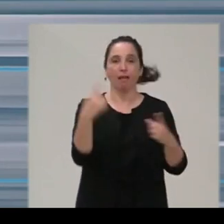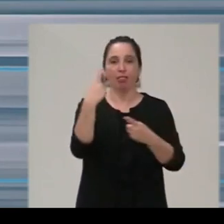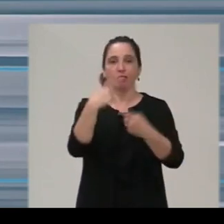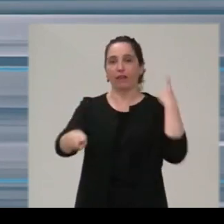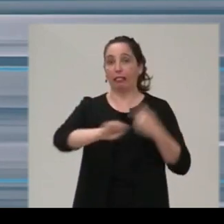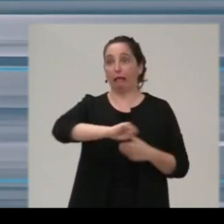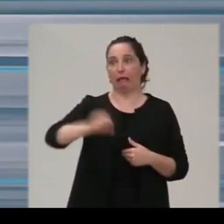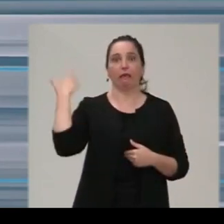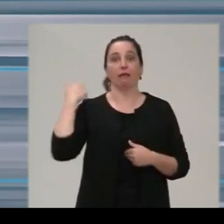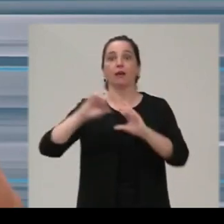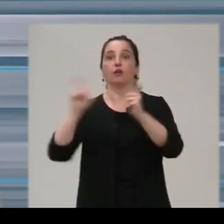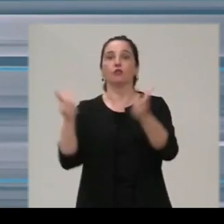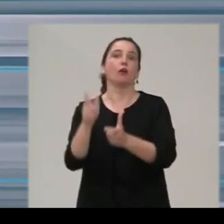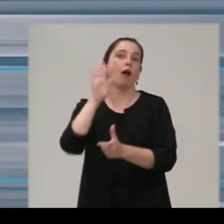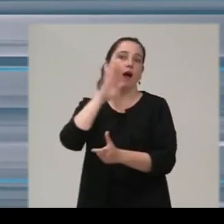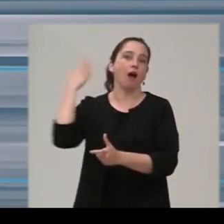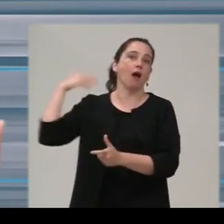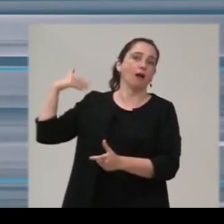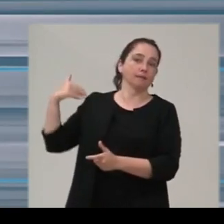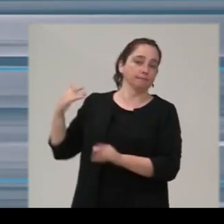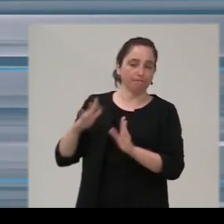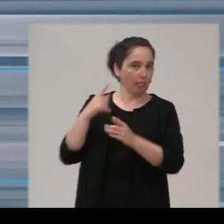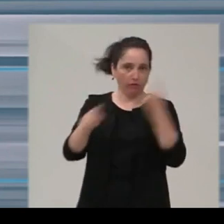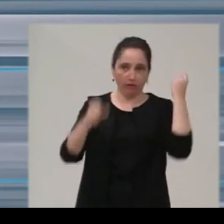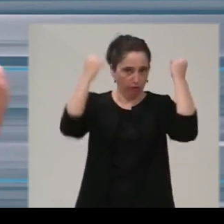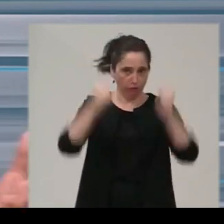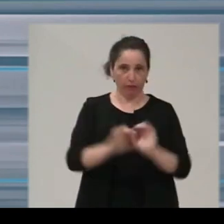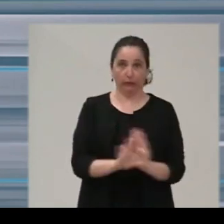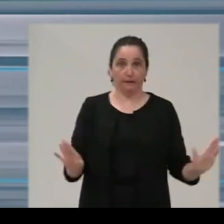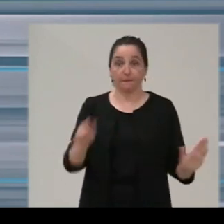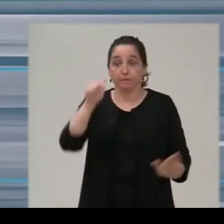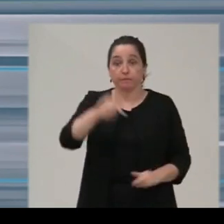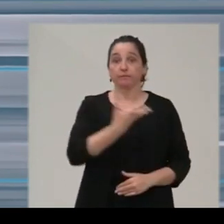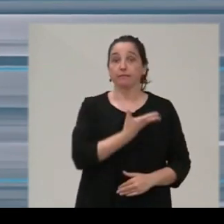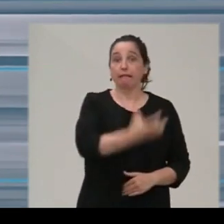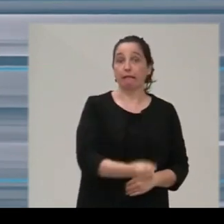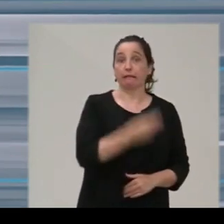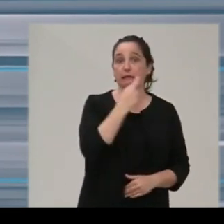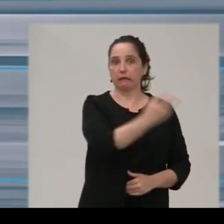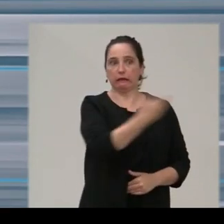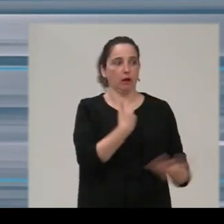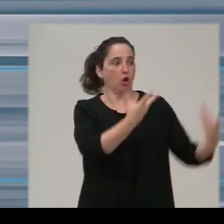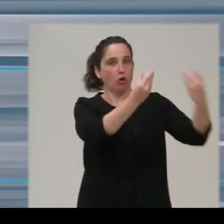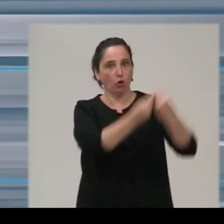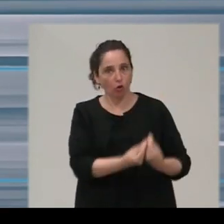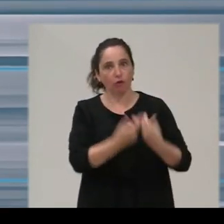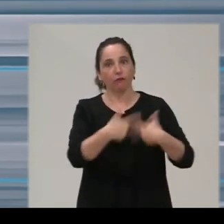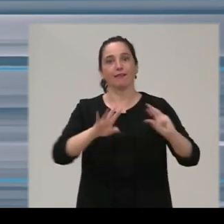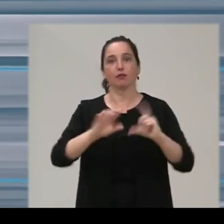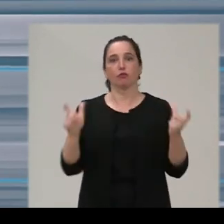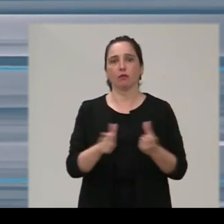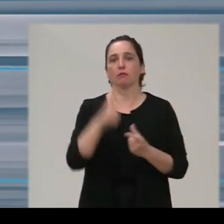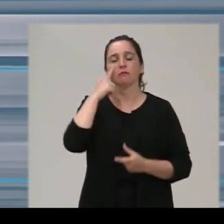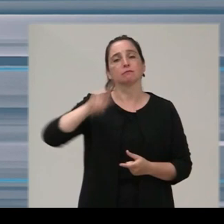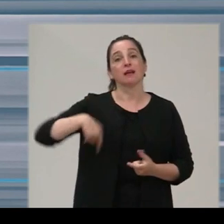al resultado de reuniones y ocasiones anteriores, pues hoy la alcaldesa de Santander sale de esta reunión